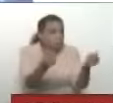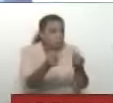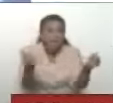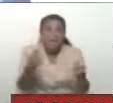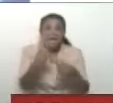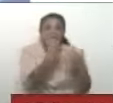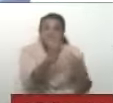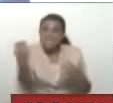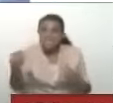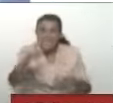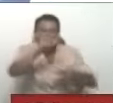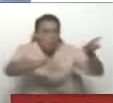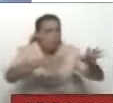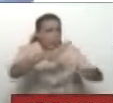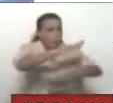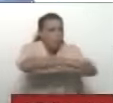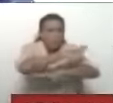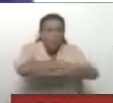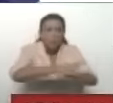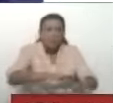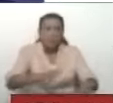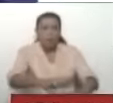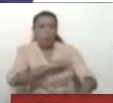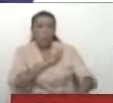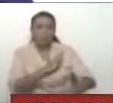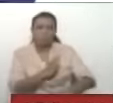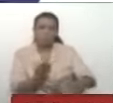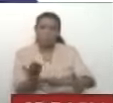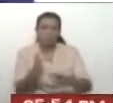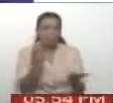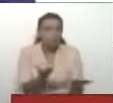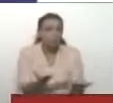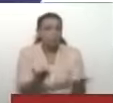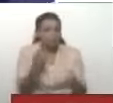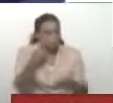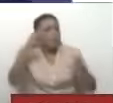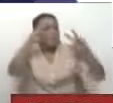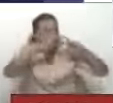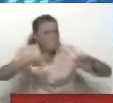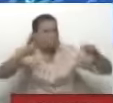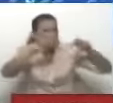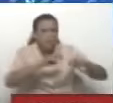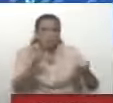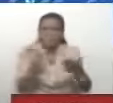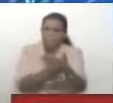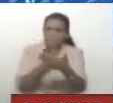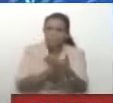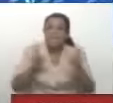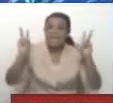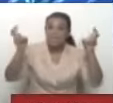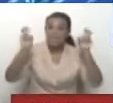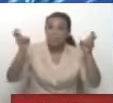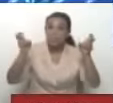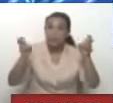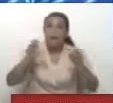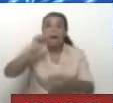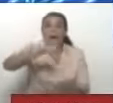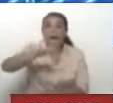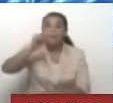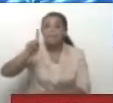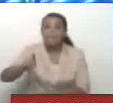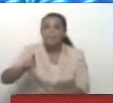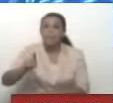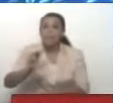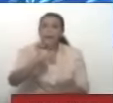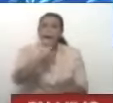de 100 conspiraciones e instintos de magnicidio. Pero entonces yo me puse a investigar esto que tú vas a decir. Y aquí está, este es el titular de la agencia AP. ¿Cuál fue la